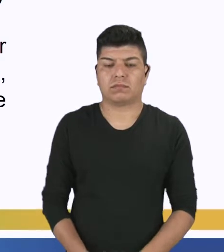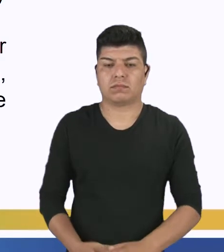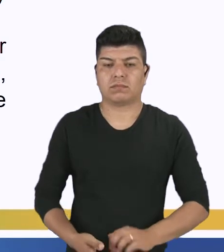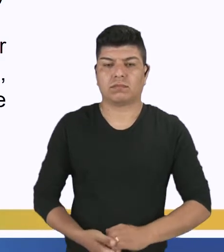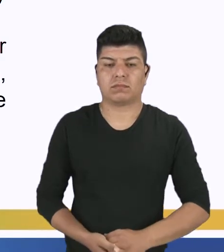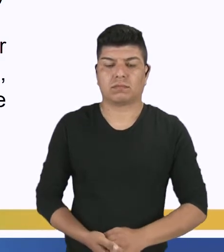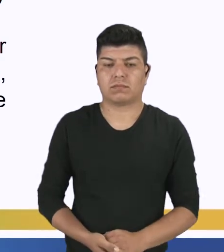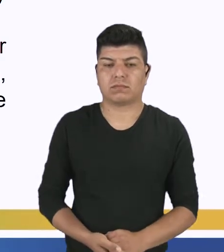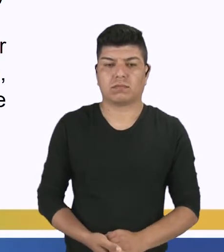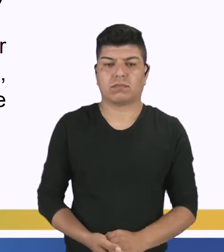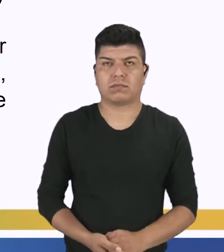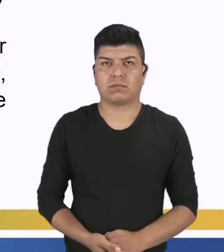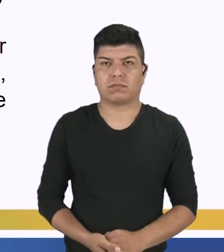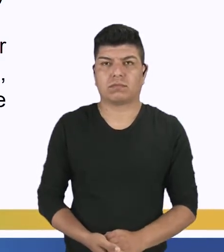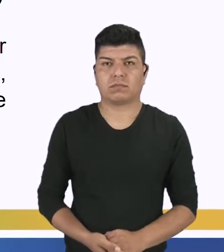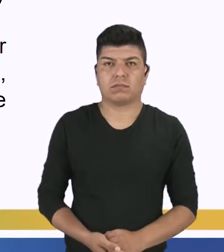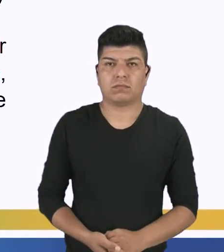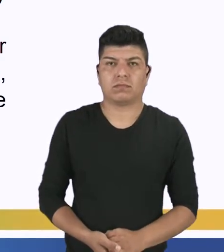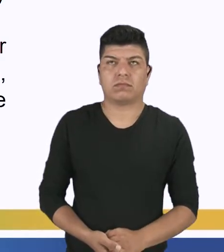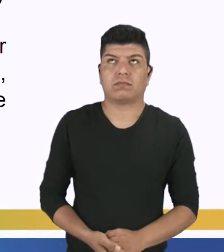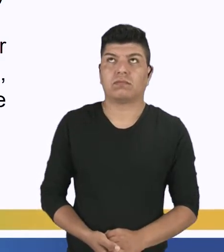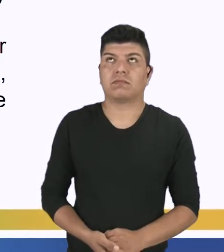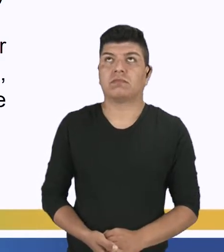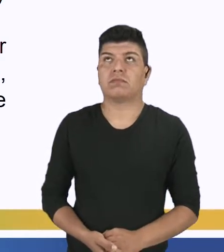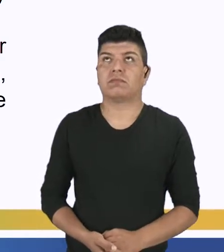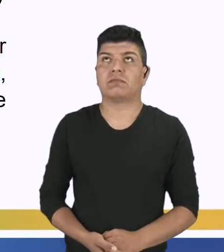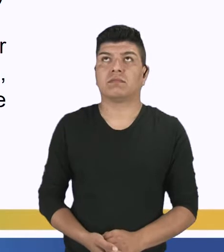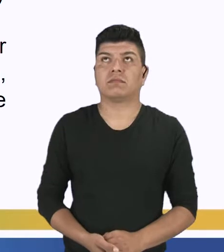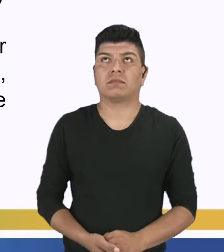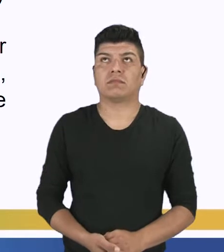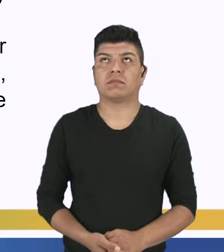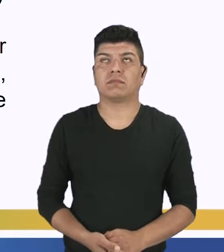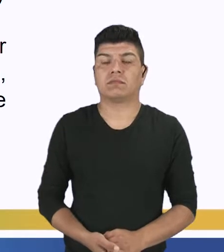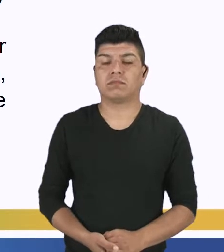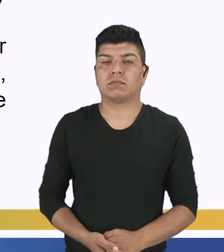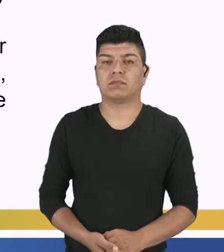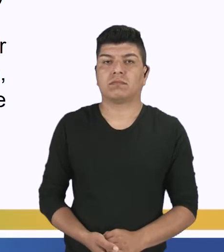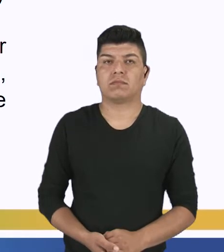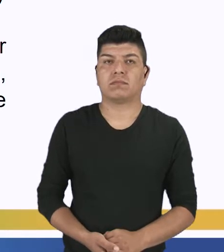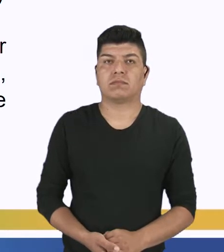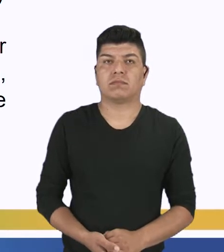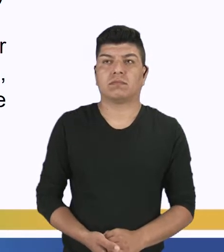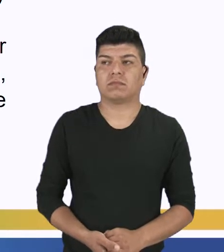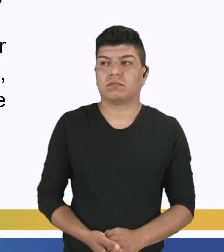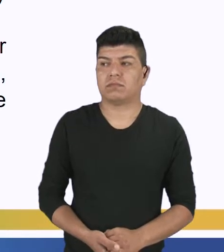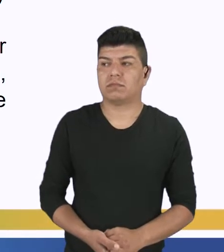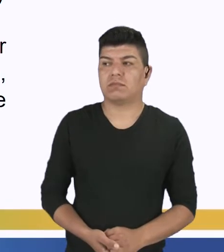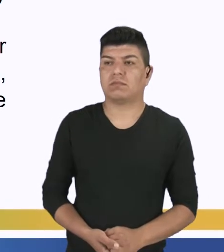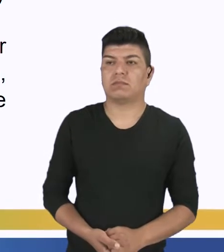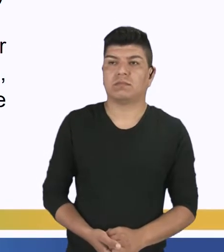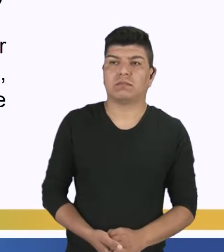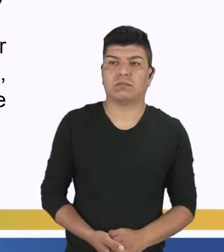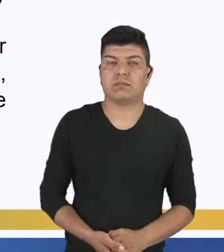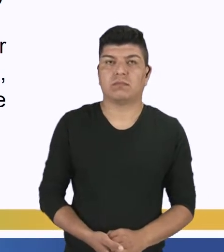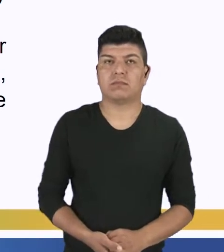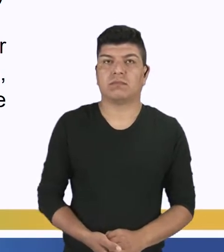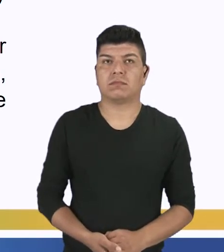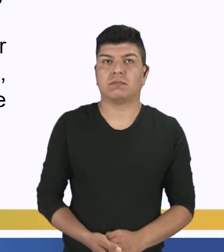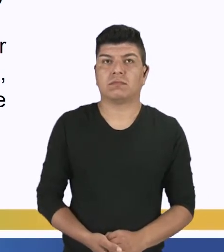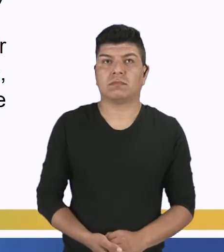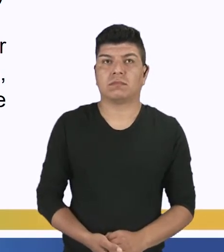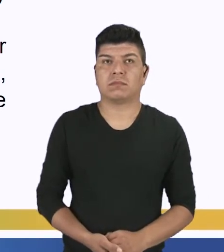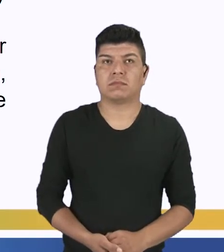suficientemente capaz de persuadir e influenciar al lector con sus pensamientos sobre el tema. Para esto,